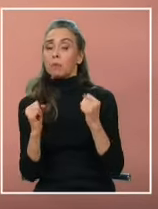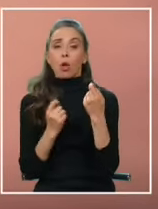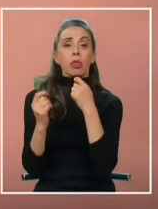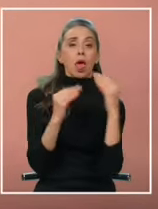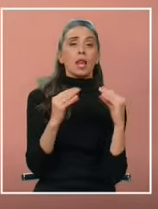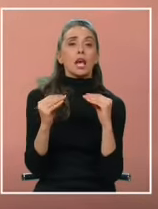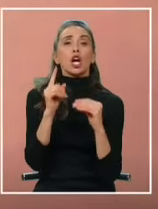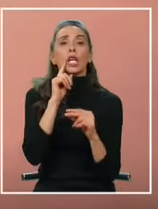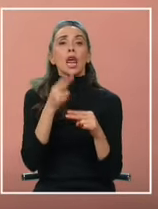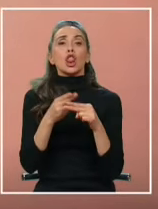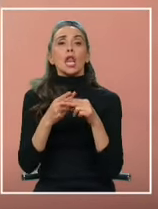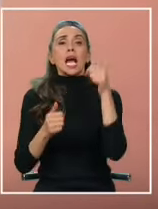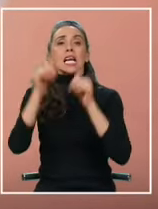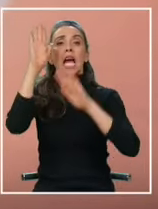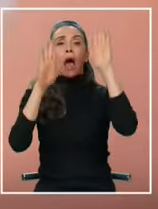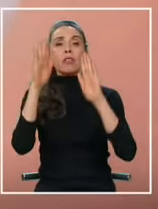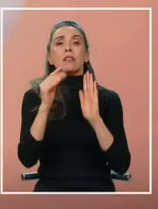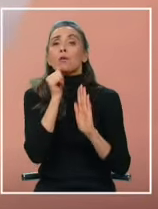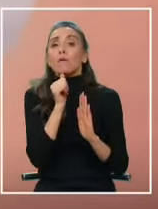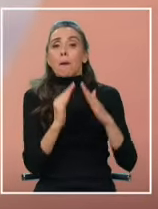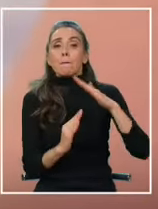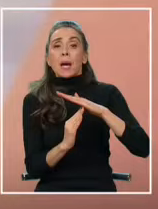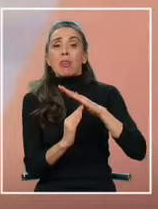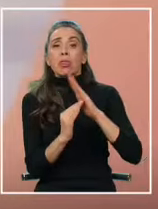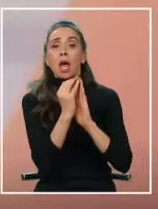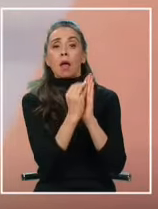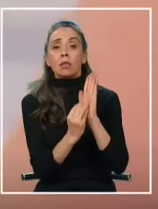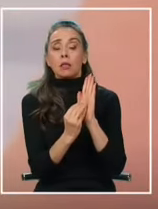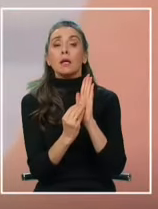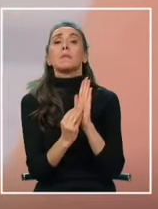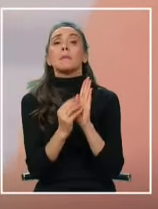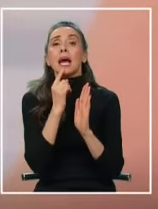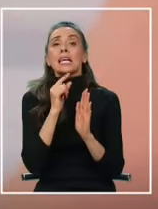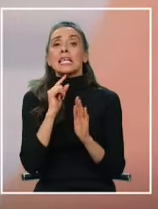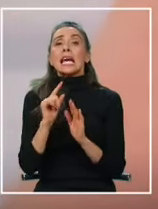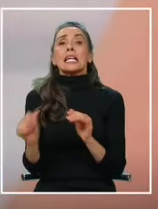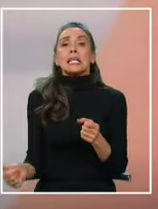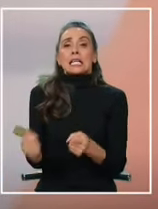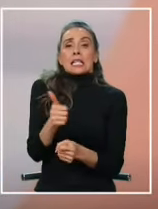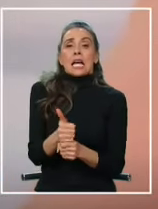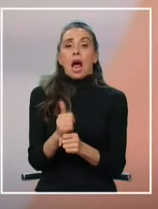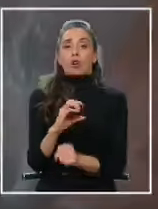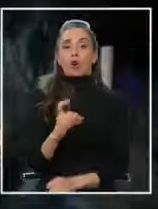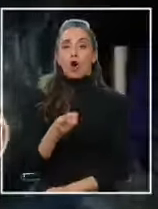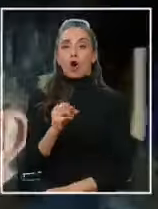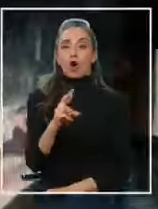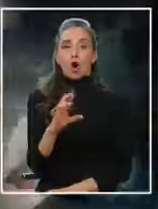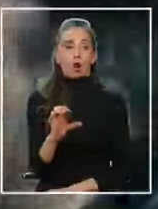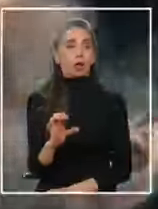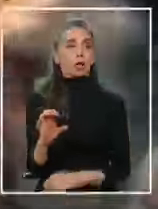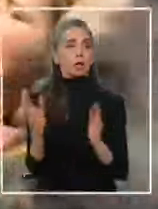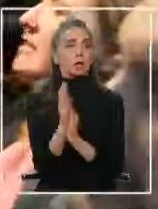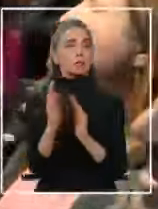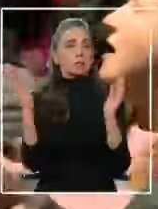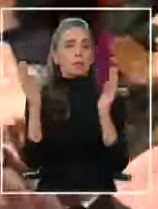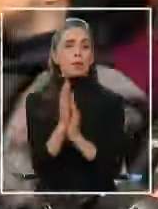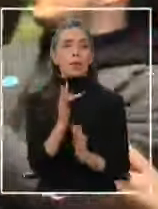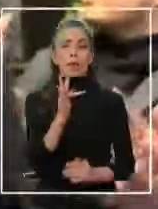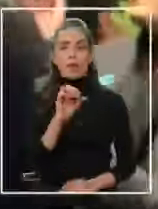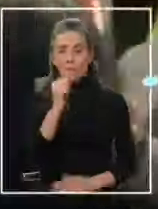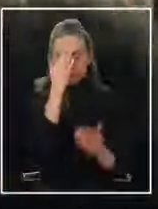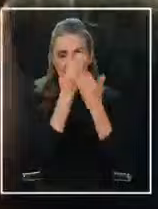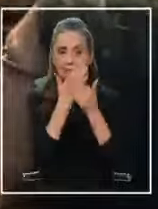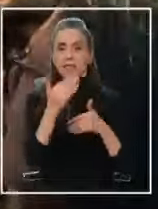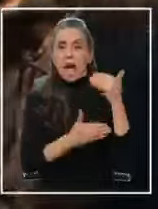negociar los nombres que aún están pendientes, principalmente en la carrera de gobernadores. El Frente Amplio avanza